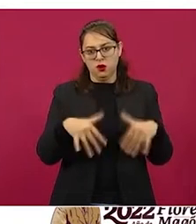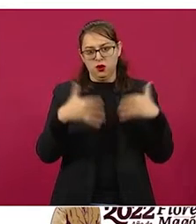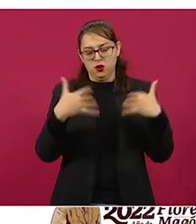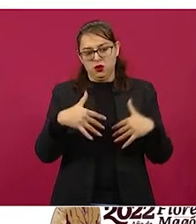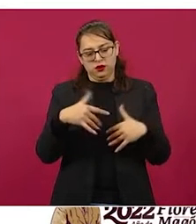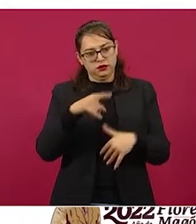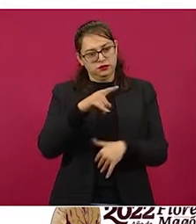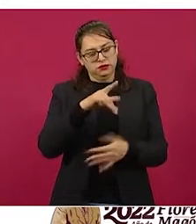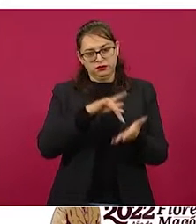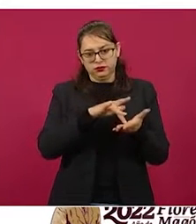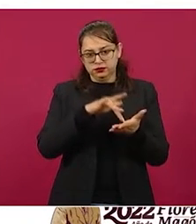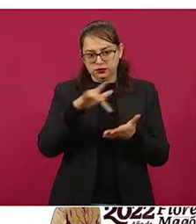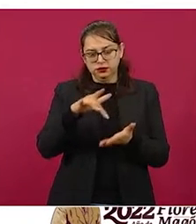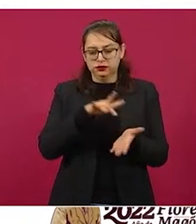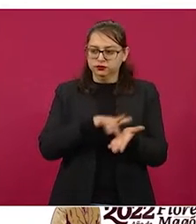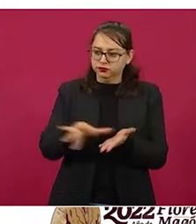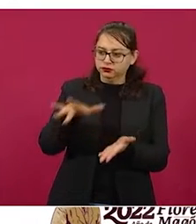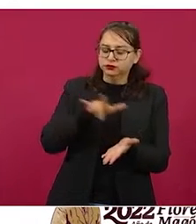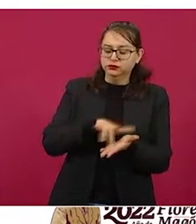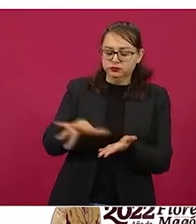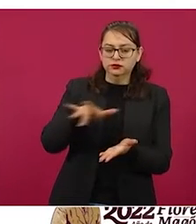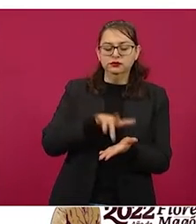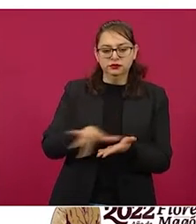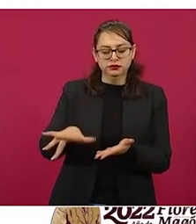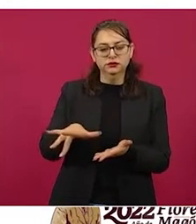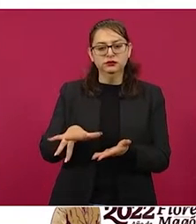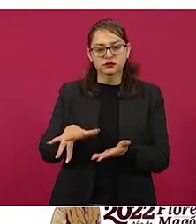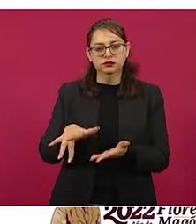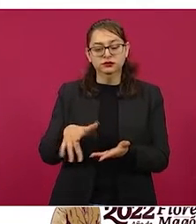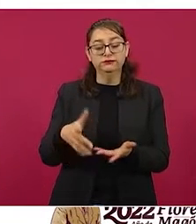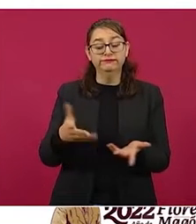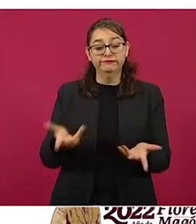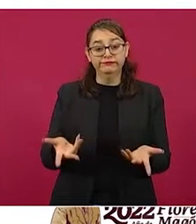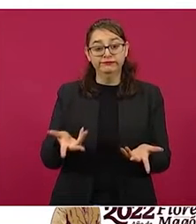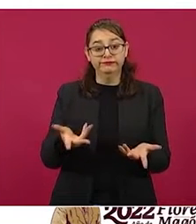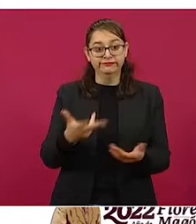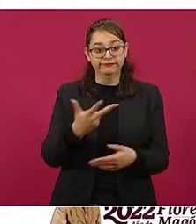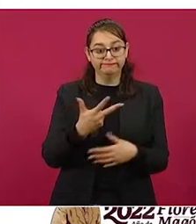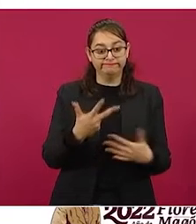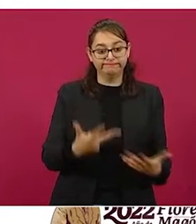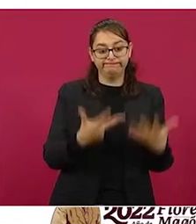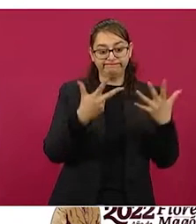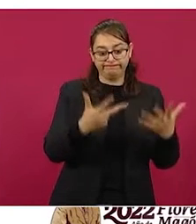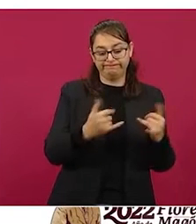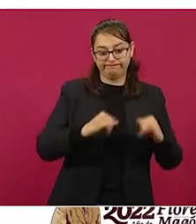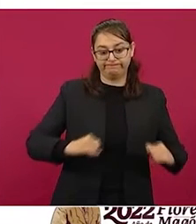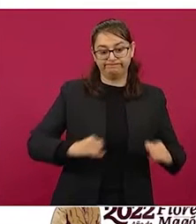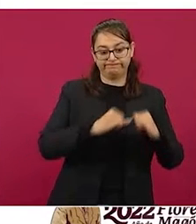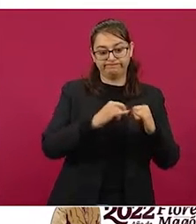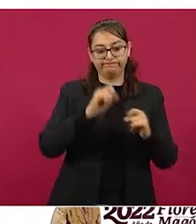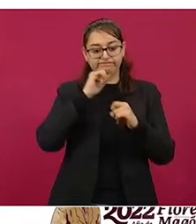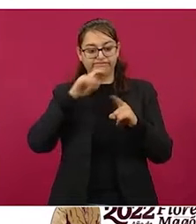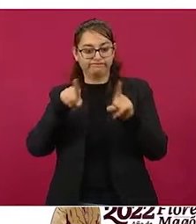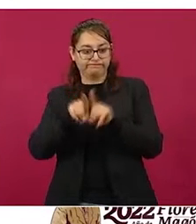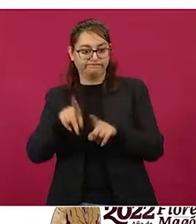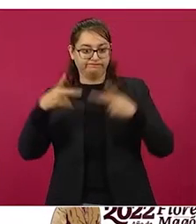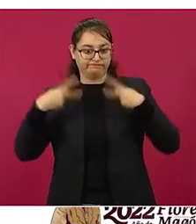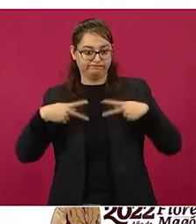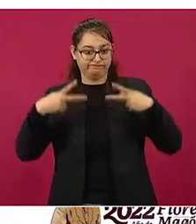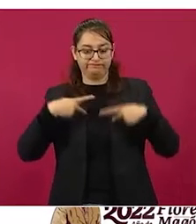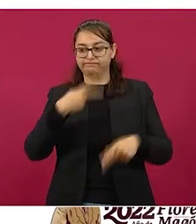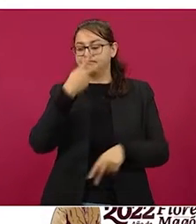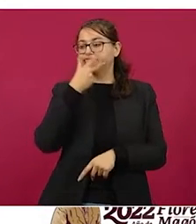colaborar y todas ellas y ellos son grandes especialistas